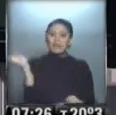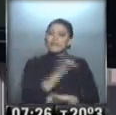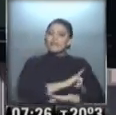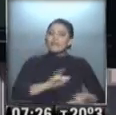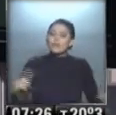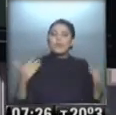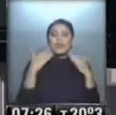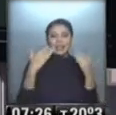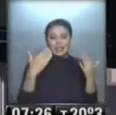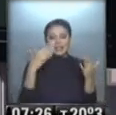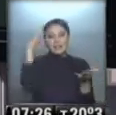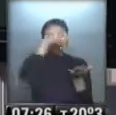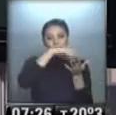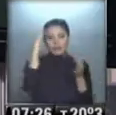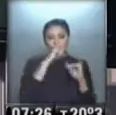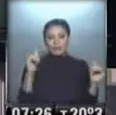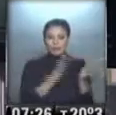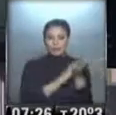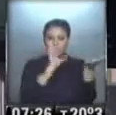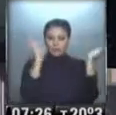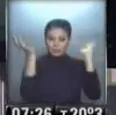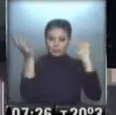información es gentileza del Servicio Meteorológico Nacional.